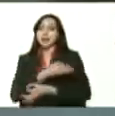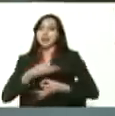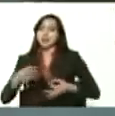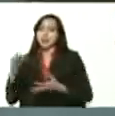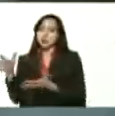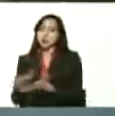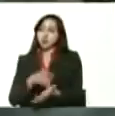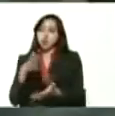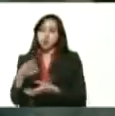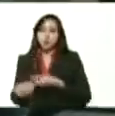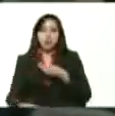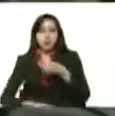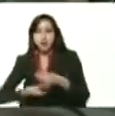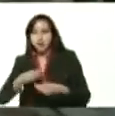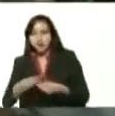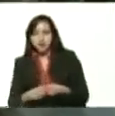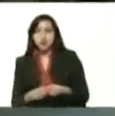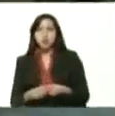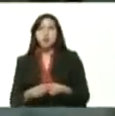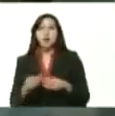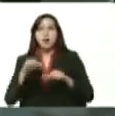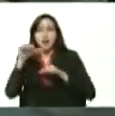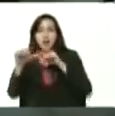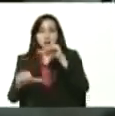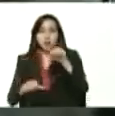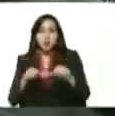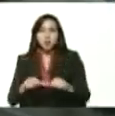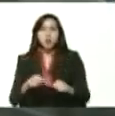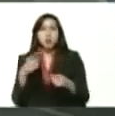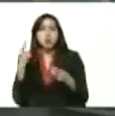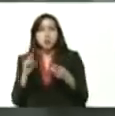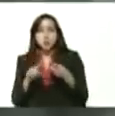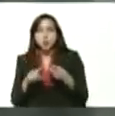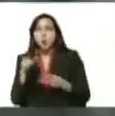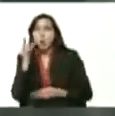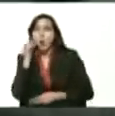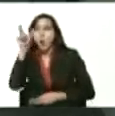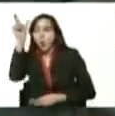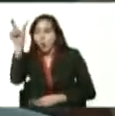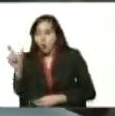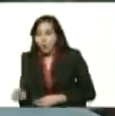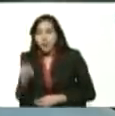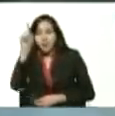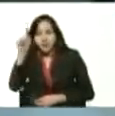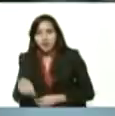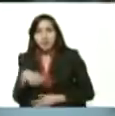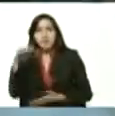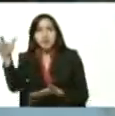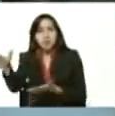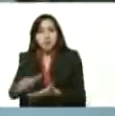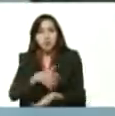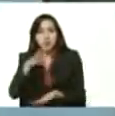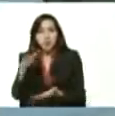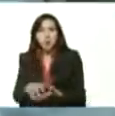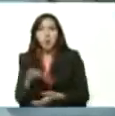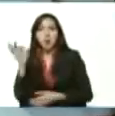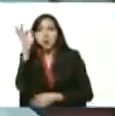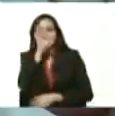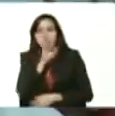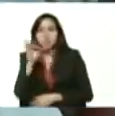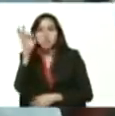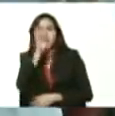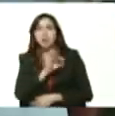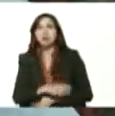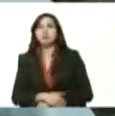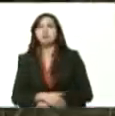asociación Aso Primo y también José Simosa como productor de cerdo también